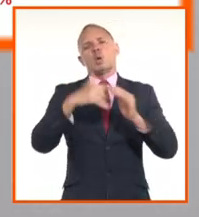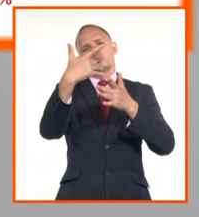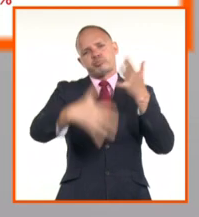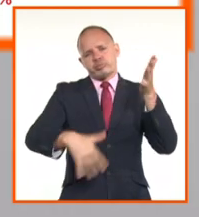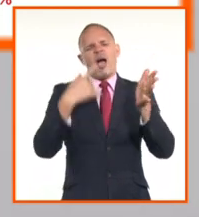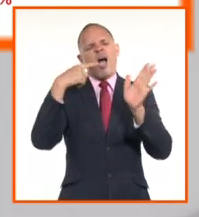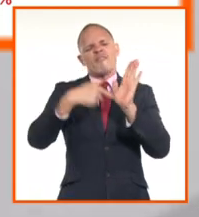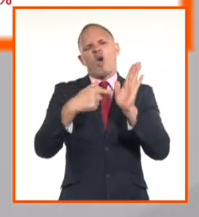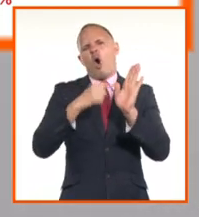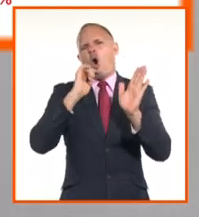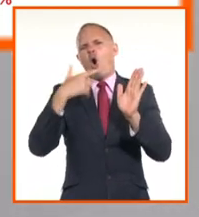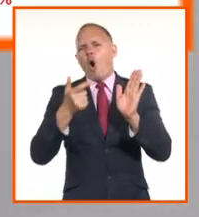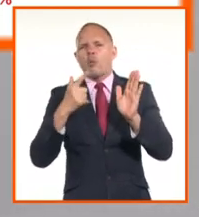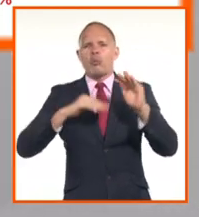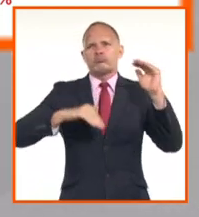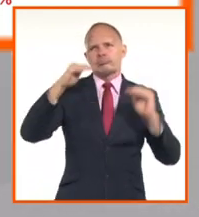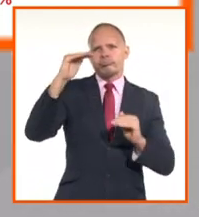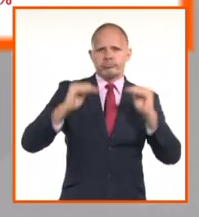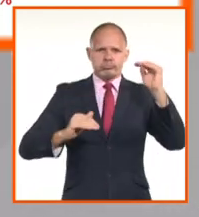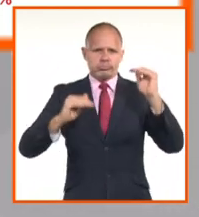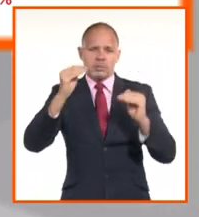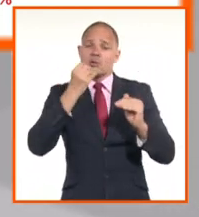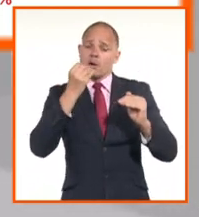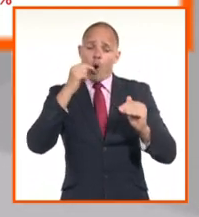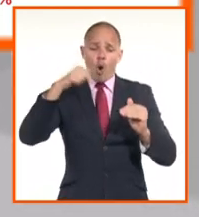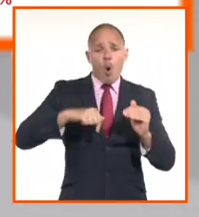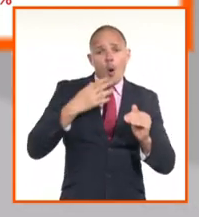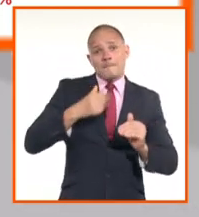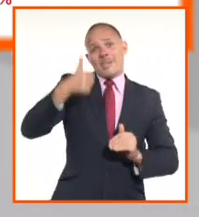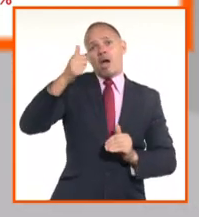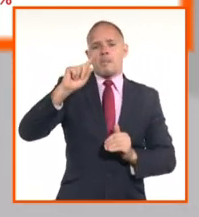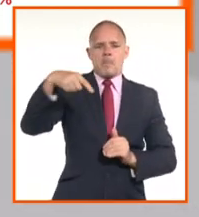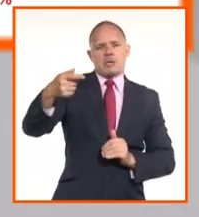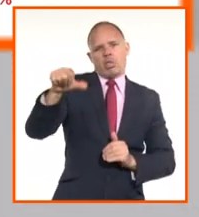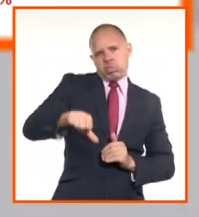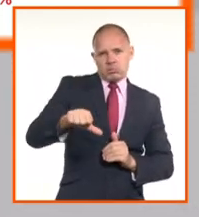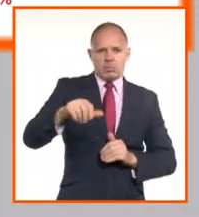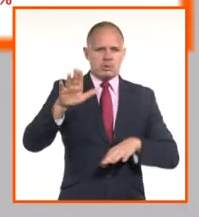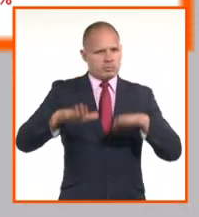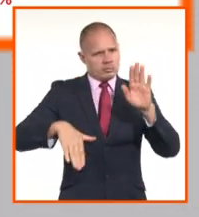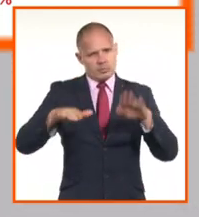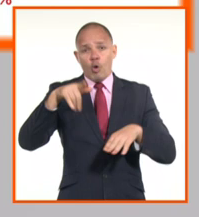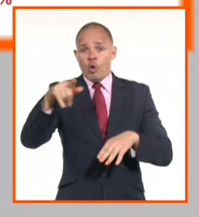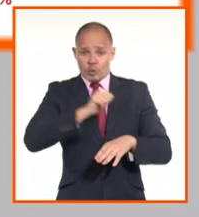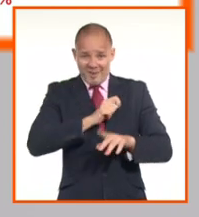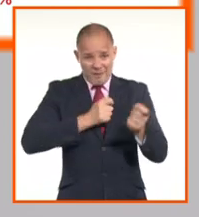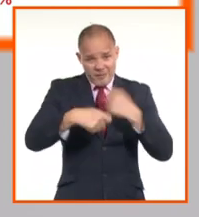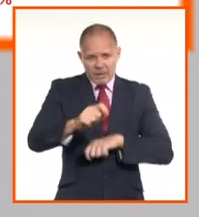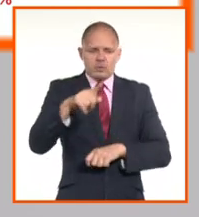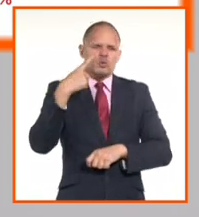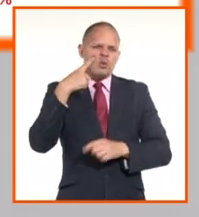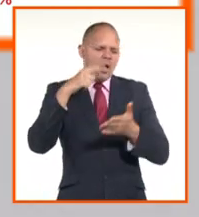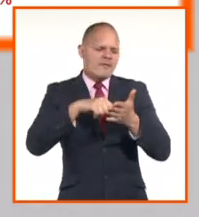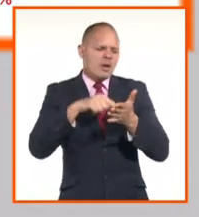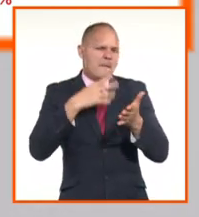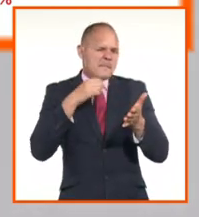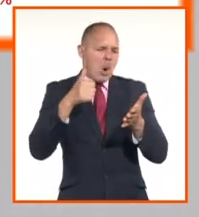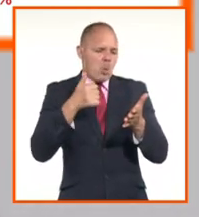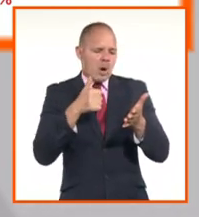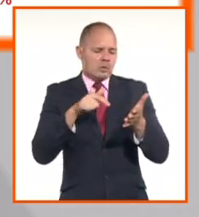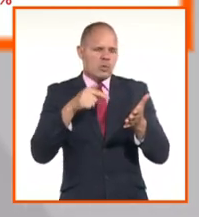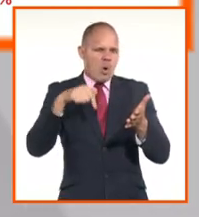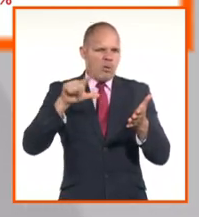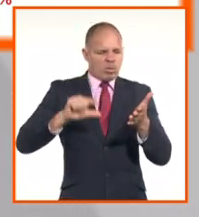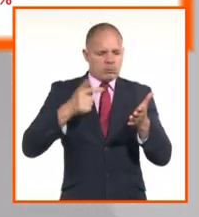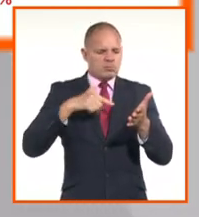el mercado internacional. Entonces, yo había explicado que nosotros habíamos diseñado otros márgenes para otro tipo de